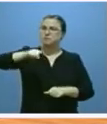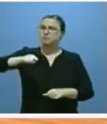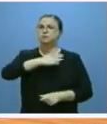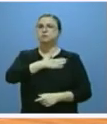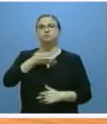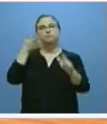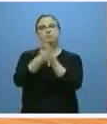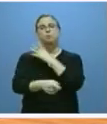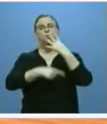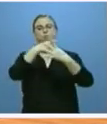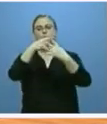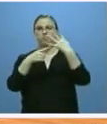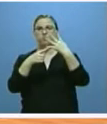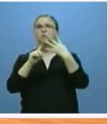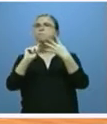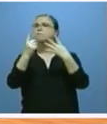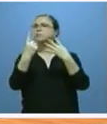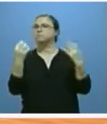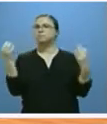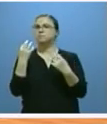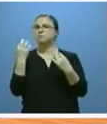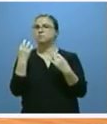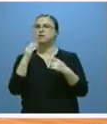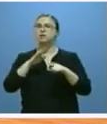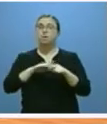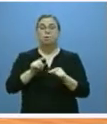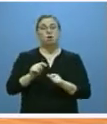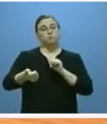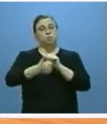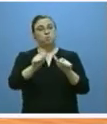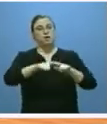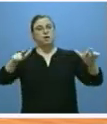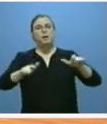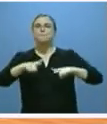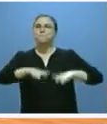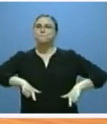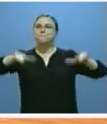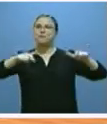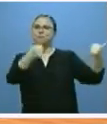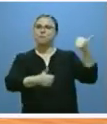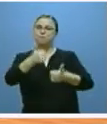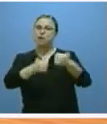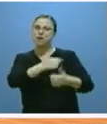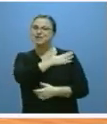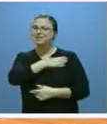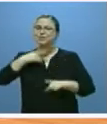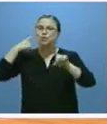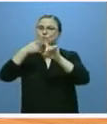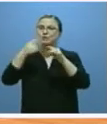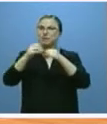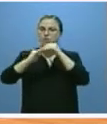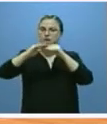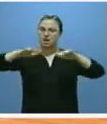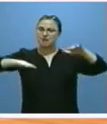cuatro aspectos. El primero la extensión del modelo de plataformas de competitividad que es la que busca un mayor equilibrio